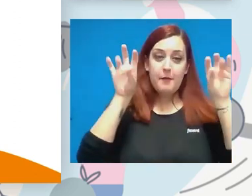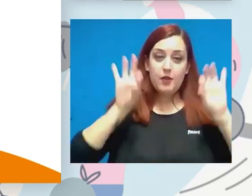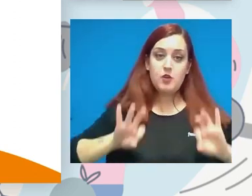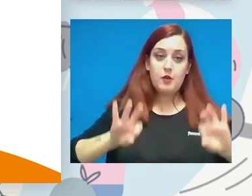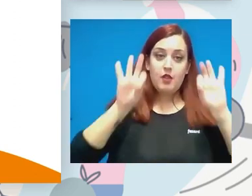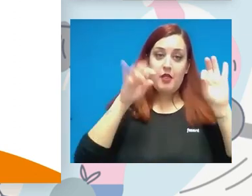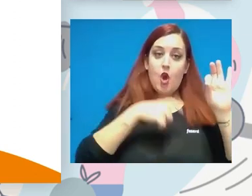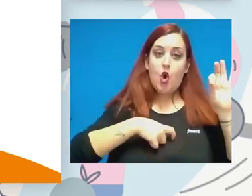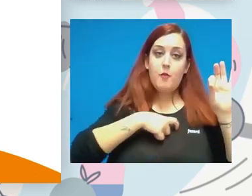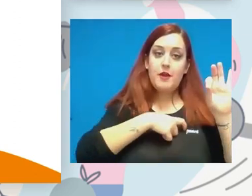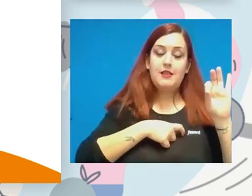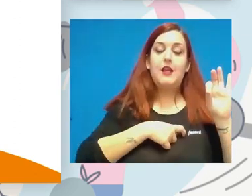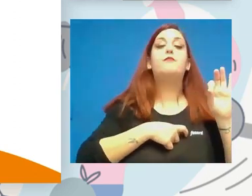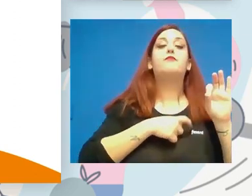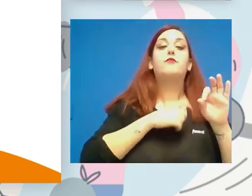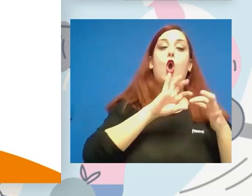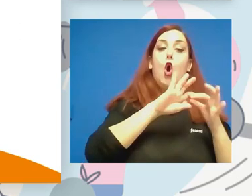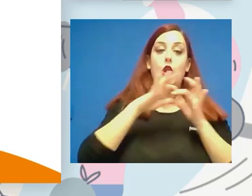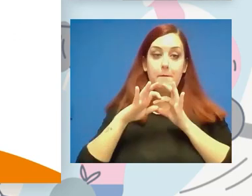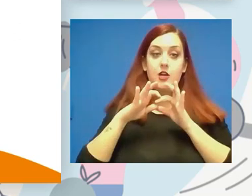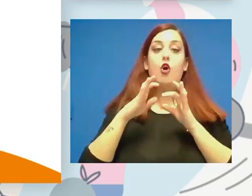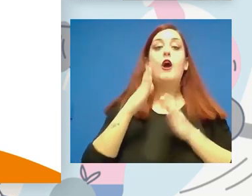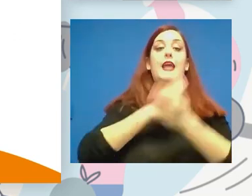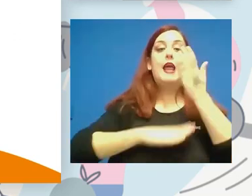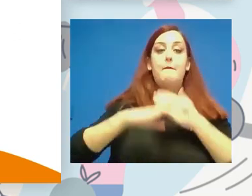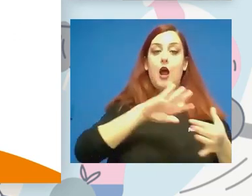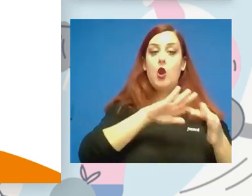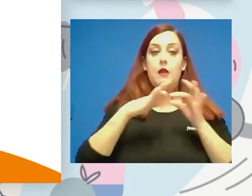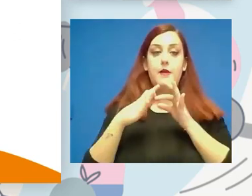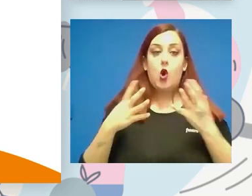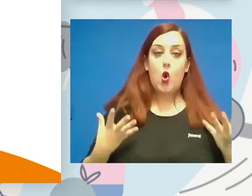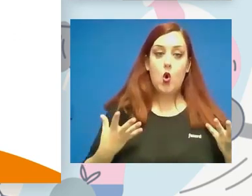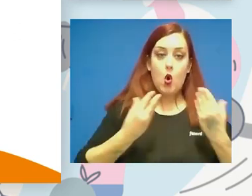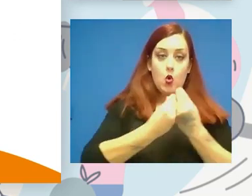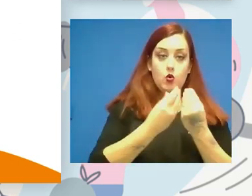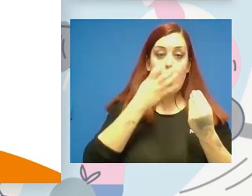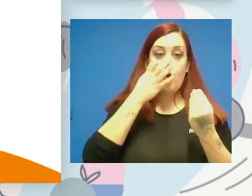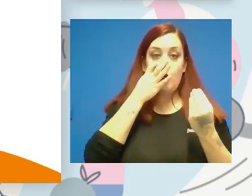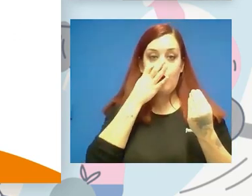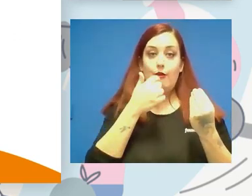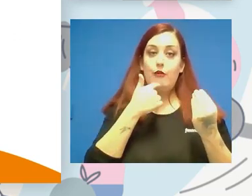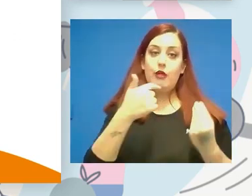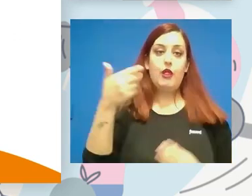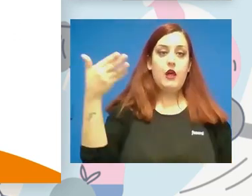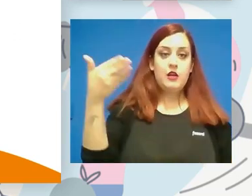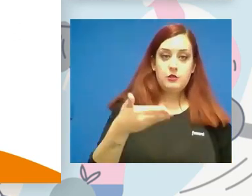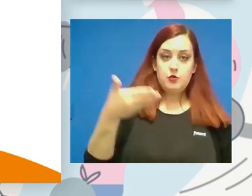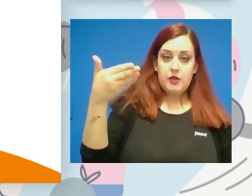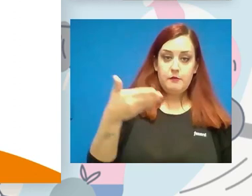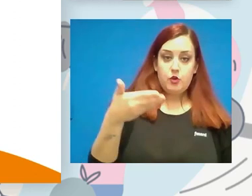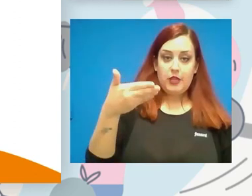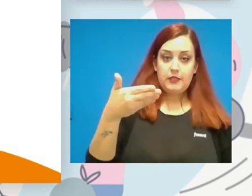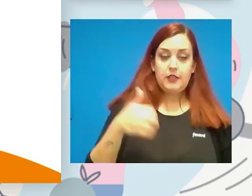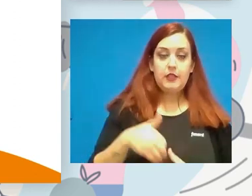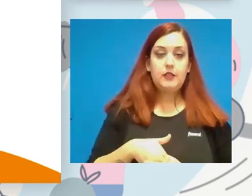Comité Olímpico y Paralímpico conjuntamente. Reconoce la importancia de la labor del Comité Paralímpico Español, o lo que es